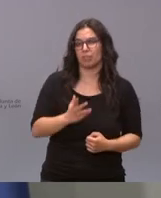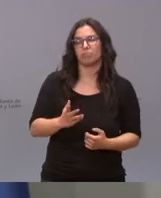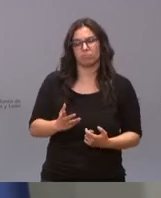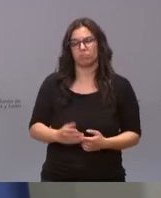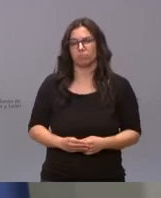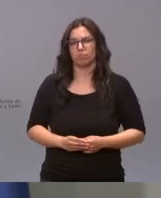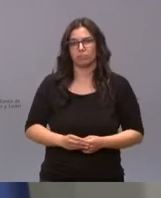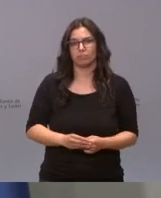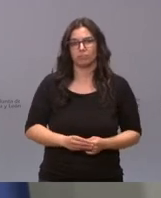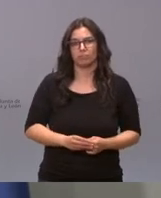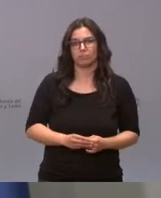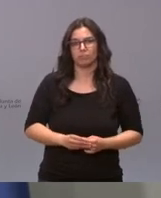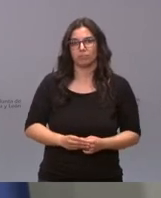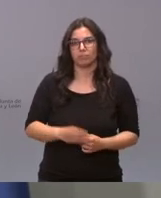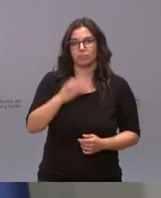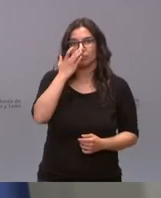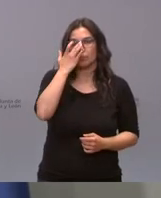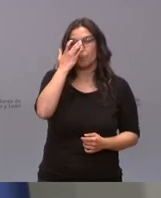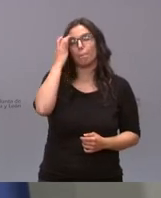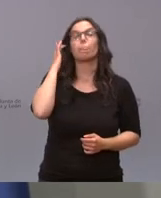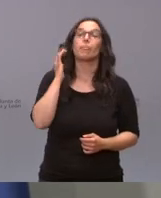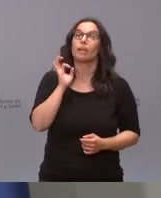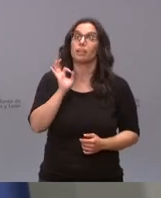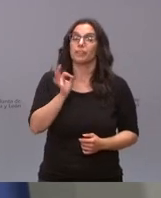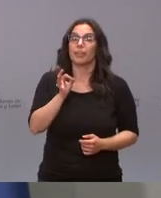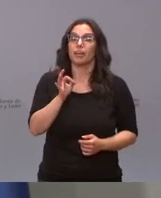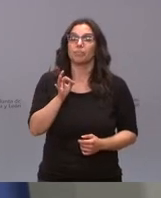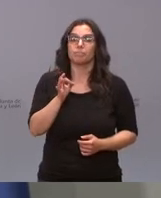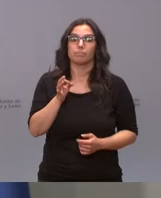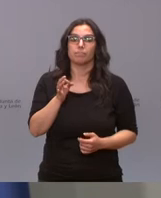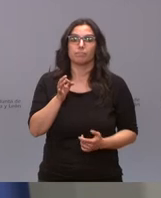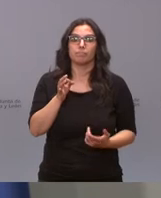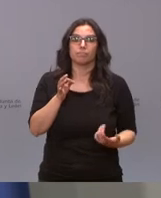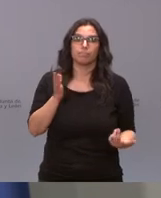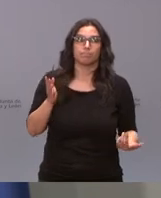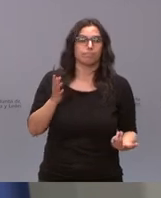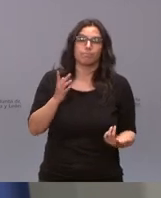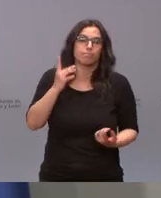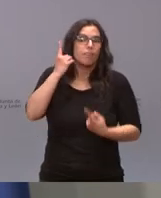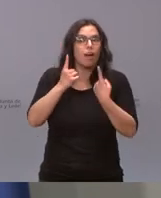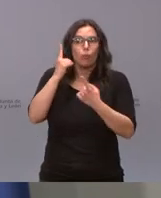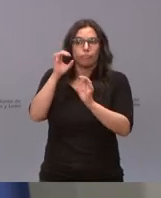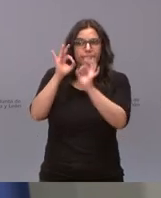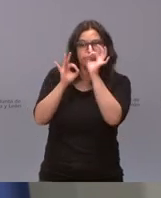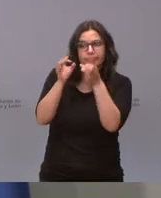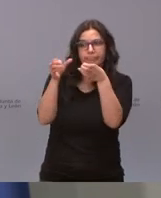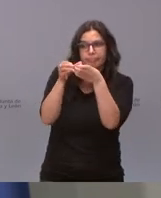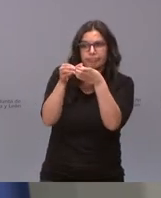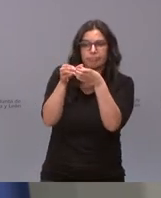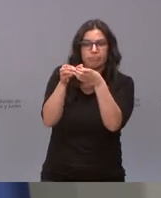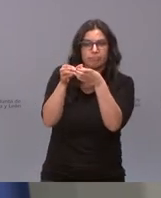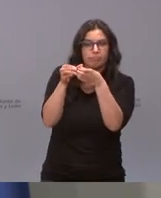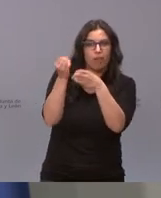es muy elevada es verdad que siempre habrá un porcentaje de irresponsables